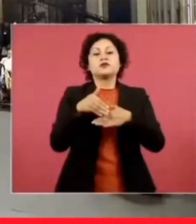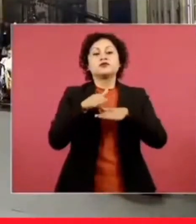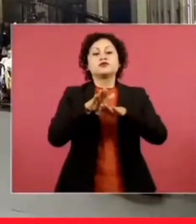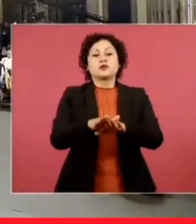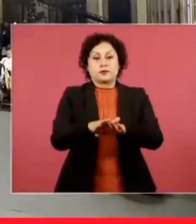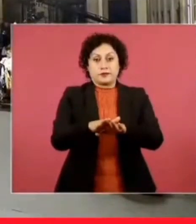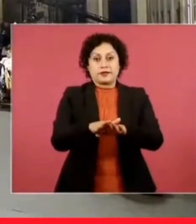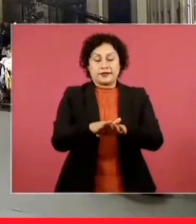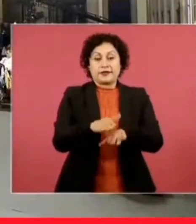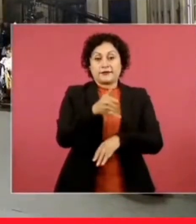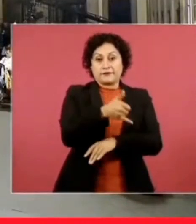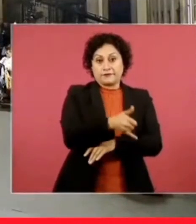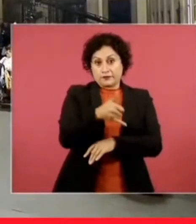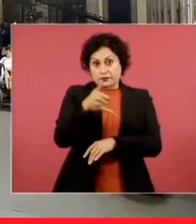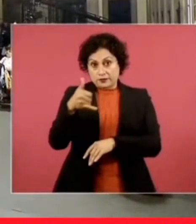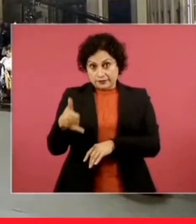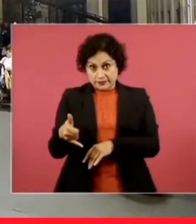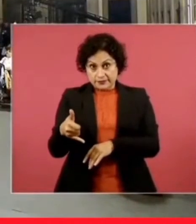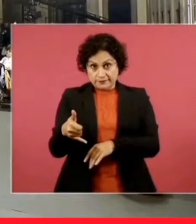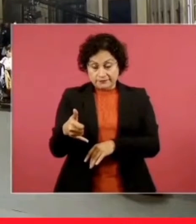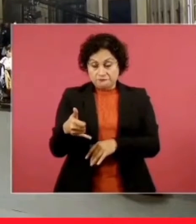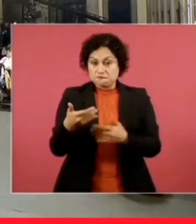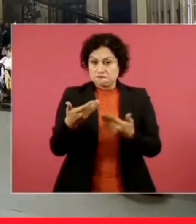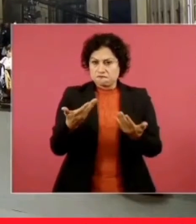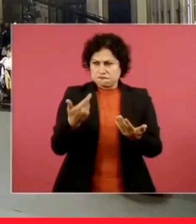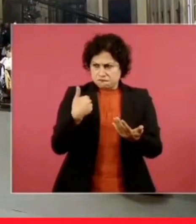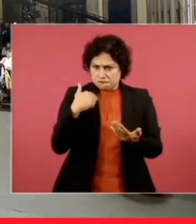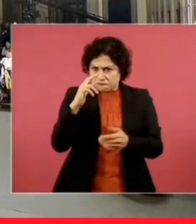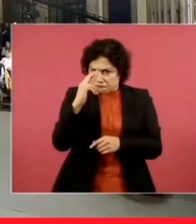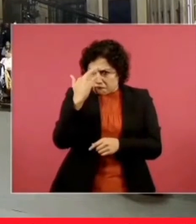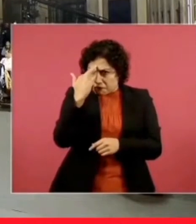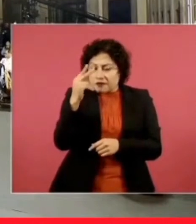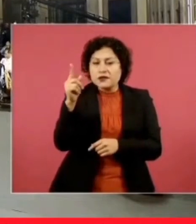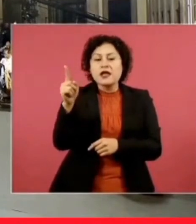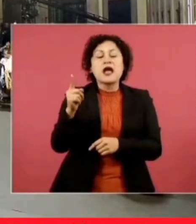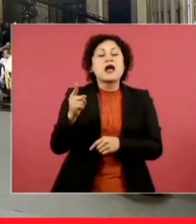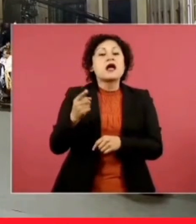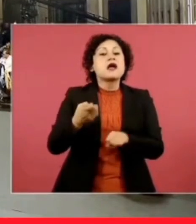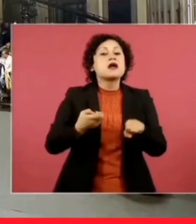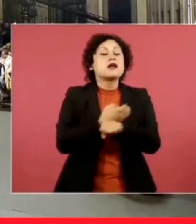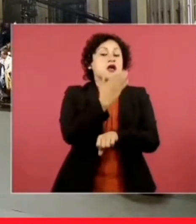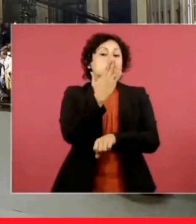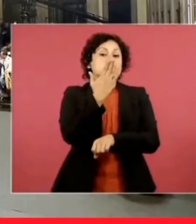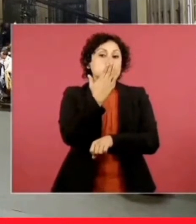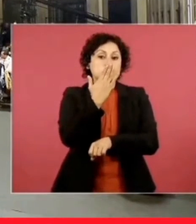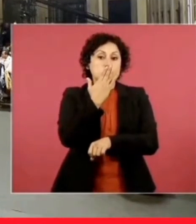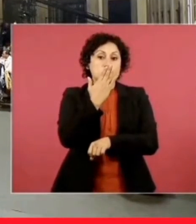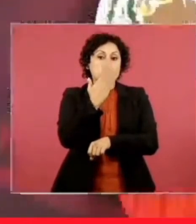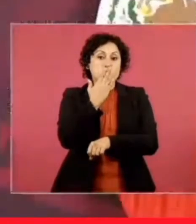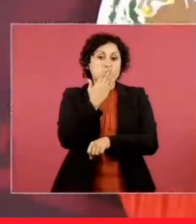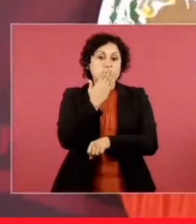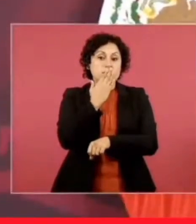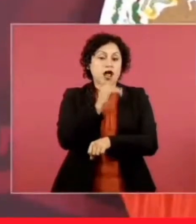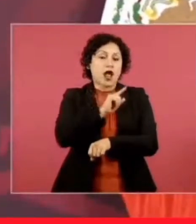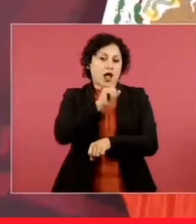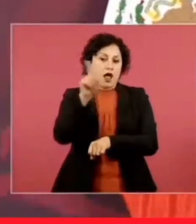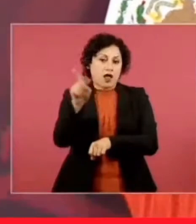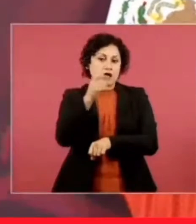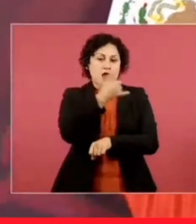mal no recuerdo, en Sonora, los programas que se estaban llevando a cabo